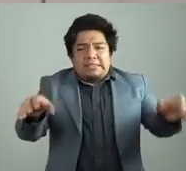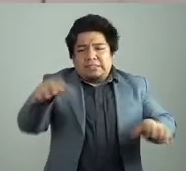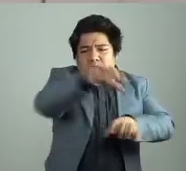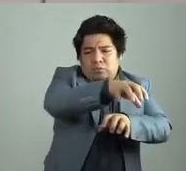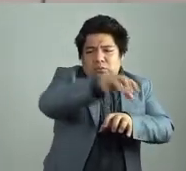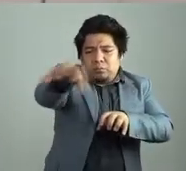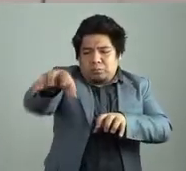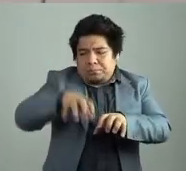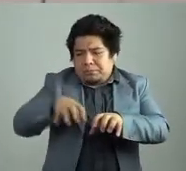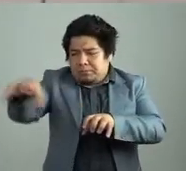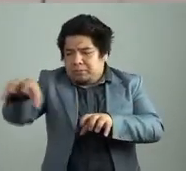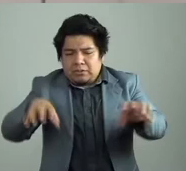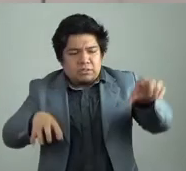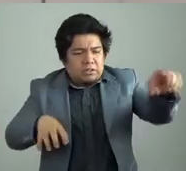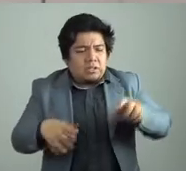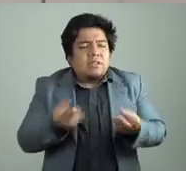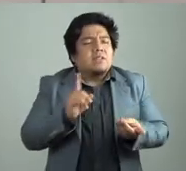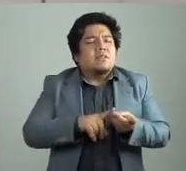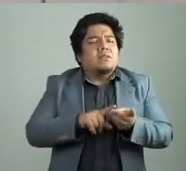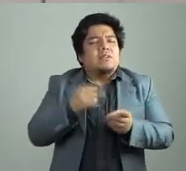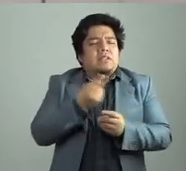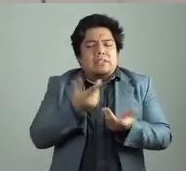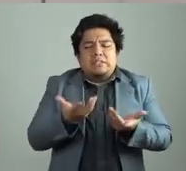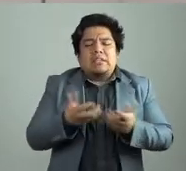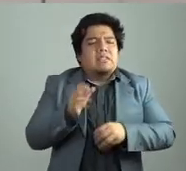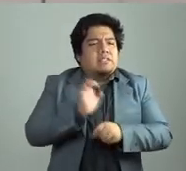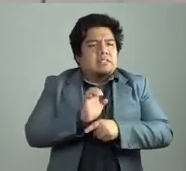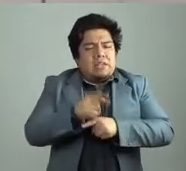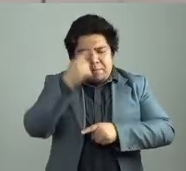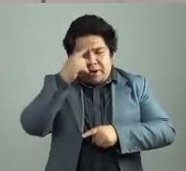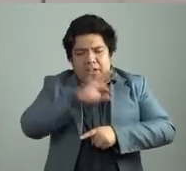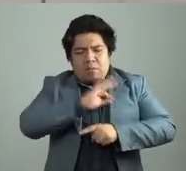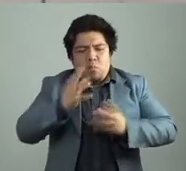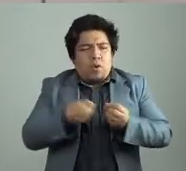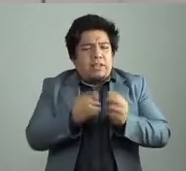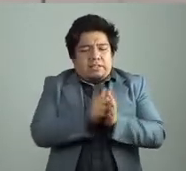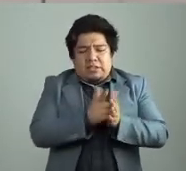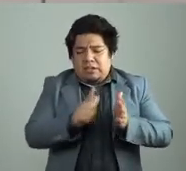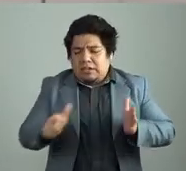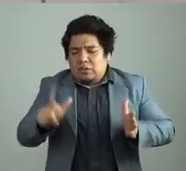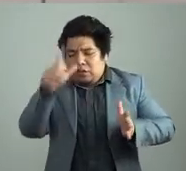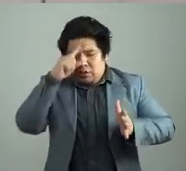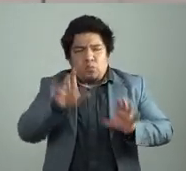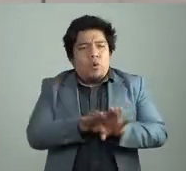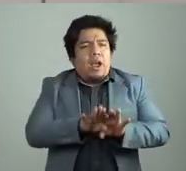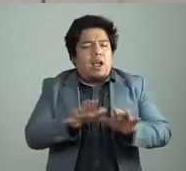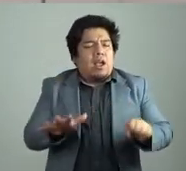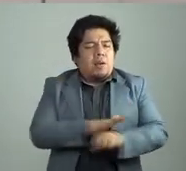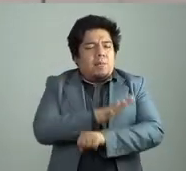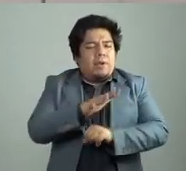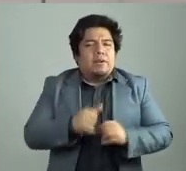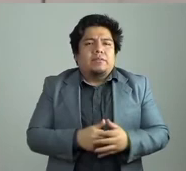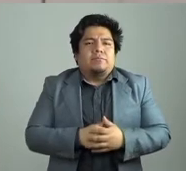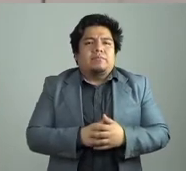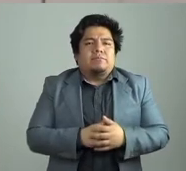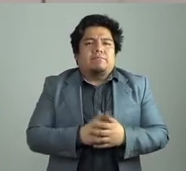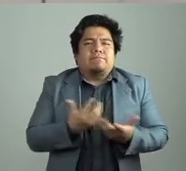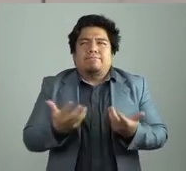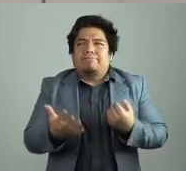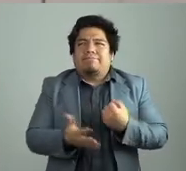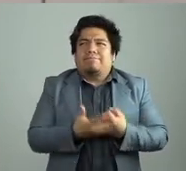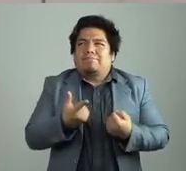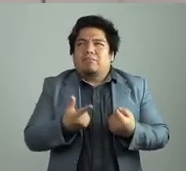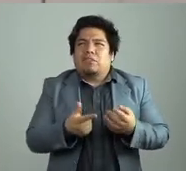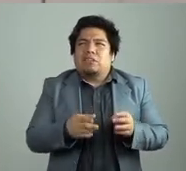está donde se debe estar, es la que hace muchísimo daño a la literatura, ¿no? Porque se convierte en subliteratura y se convierte en algo, pues,